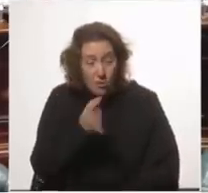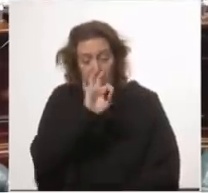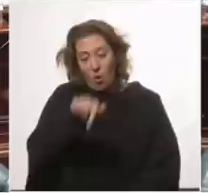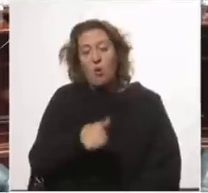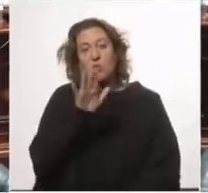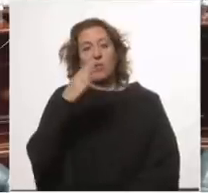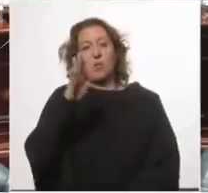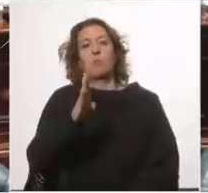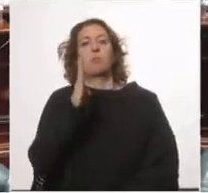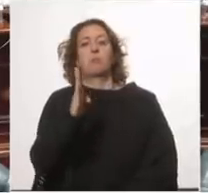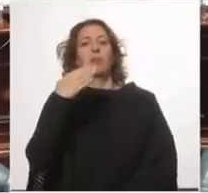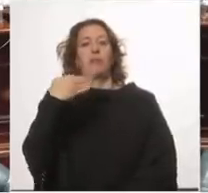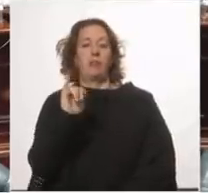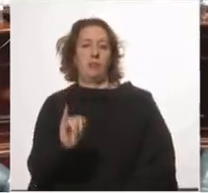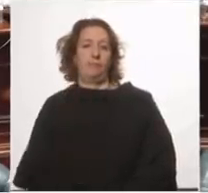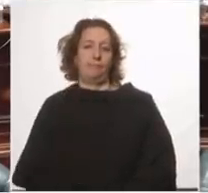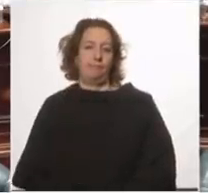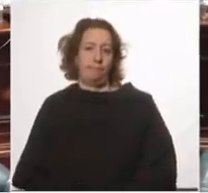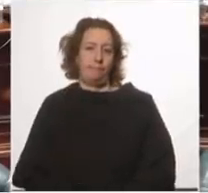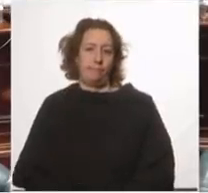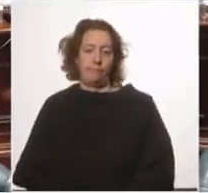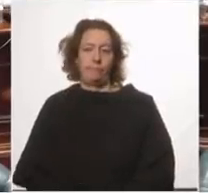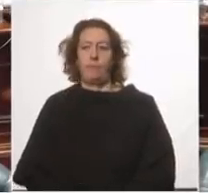mitigaba la pobreza